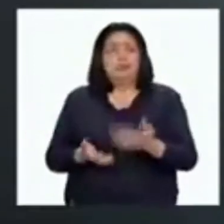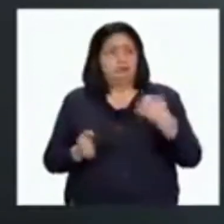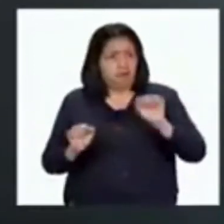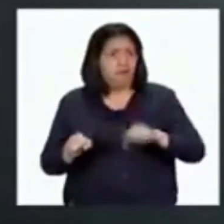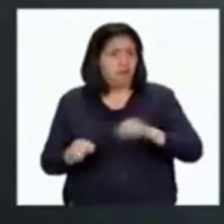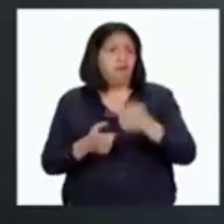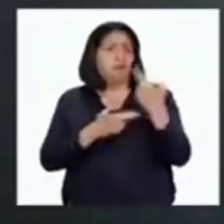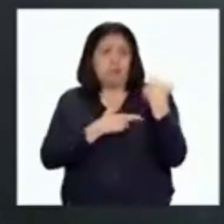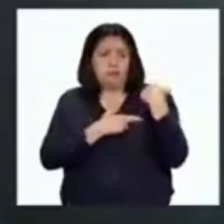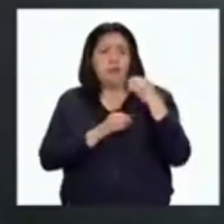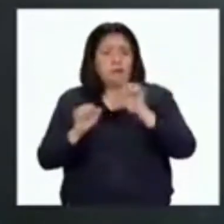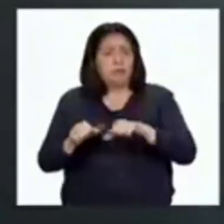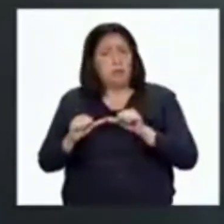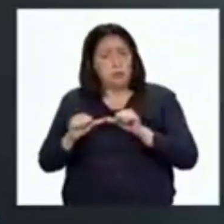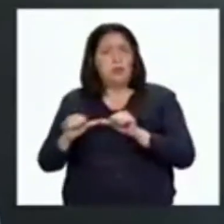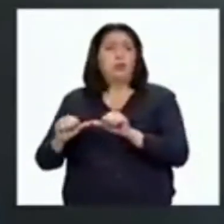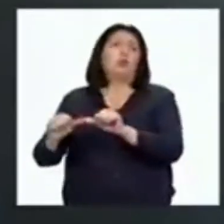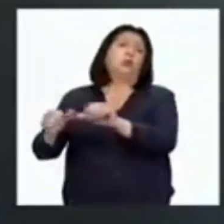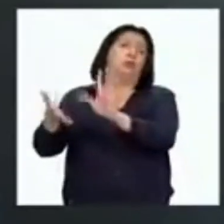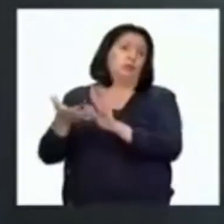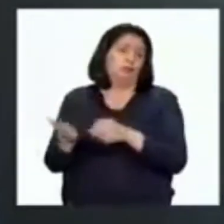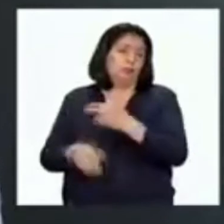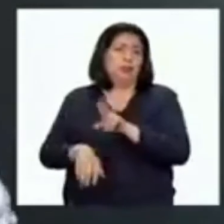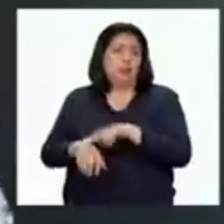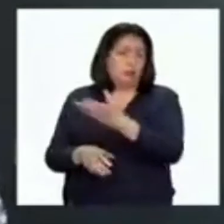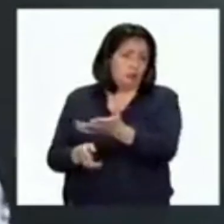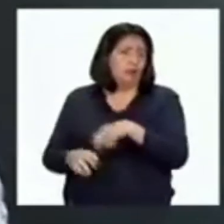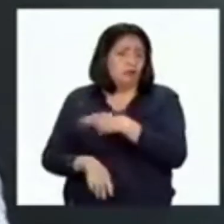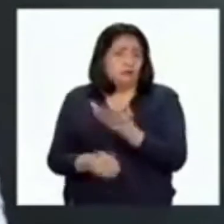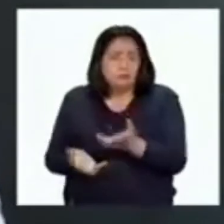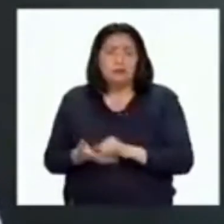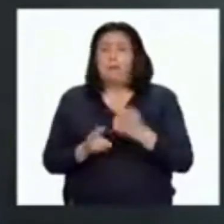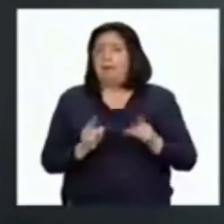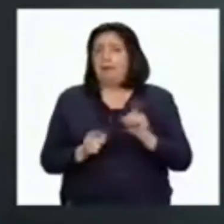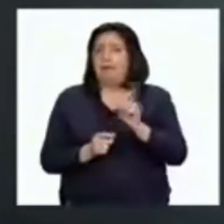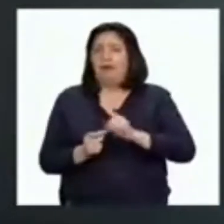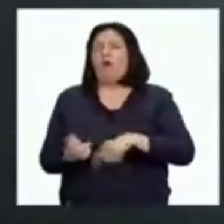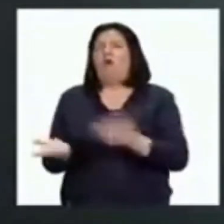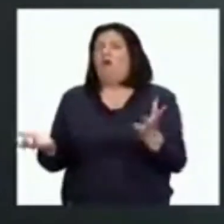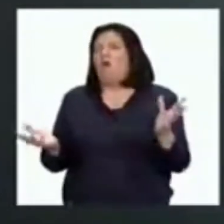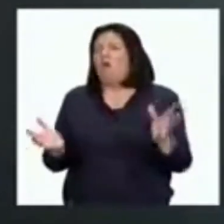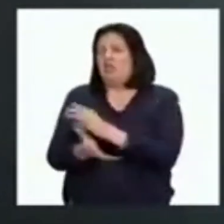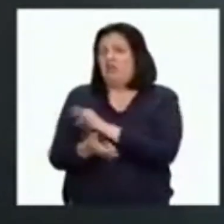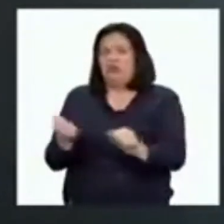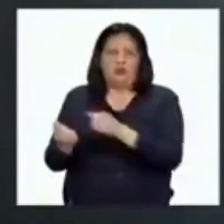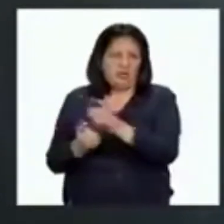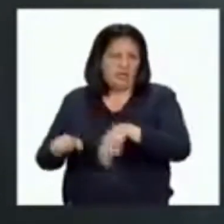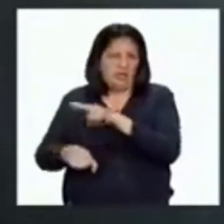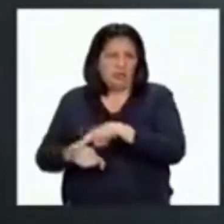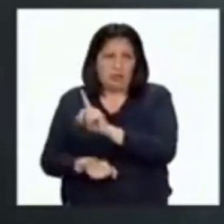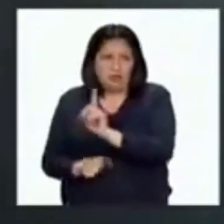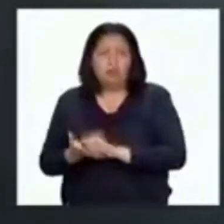responsable, garantizando así la seguridad y la continuidad de sus propios recursos, sin depredar la naturaleza. O existen alternativas